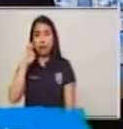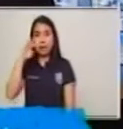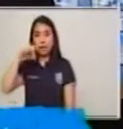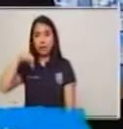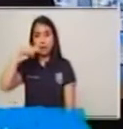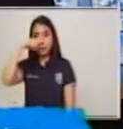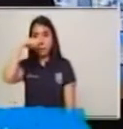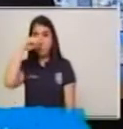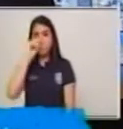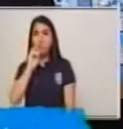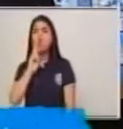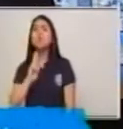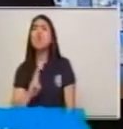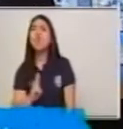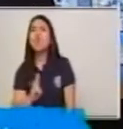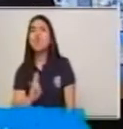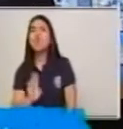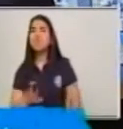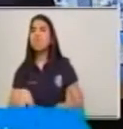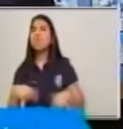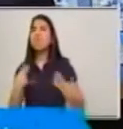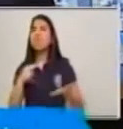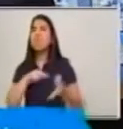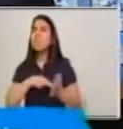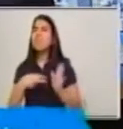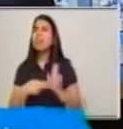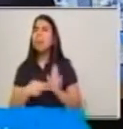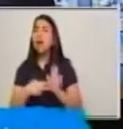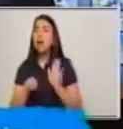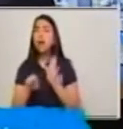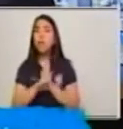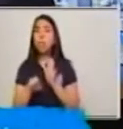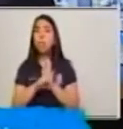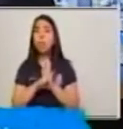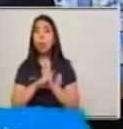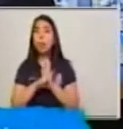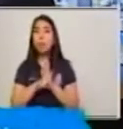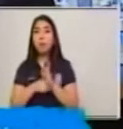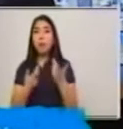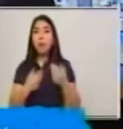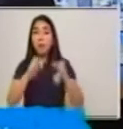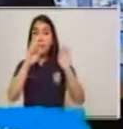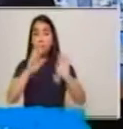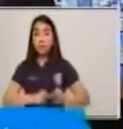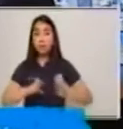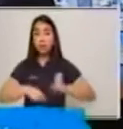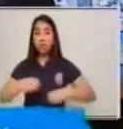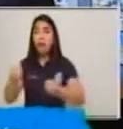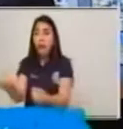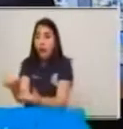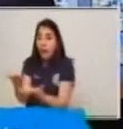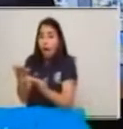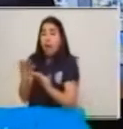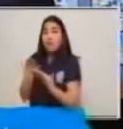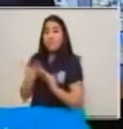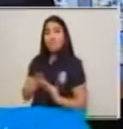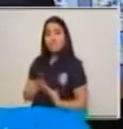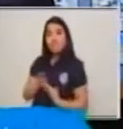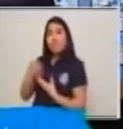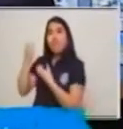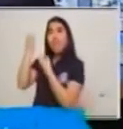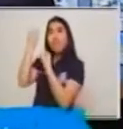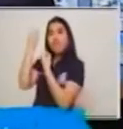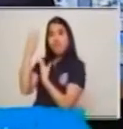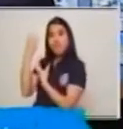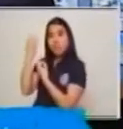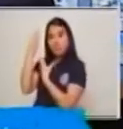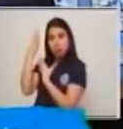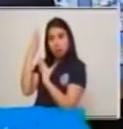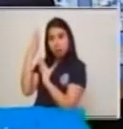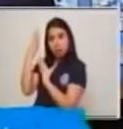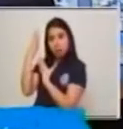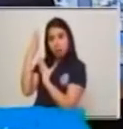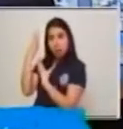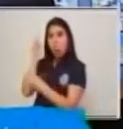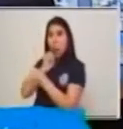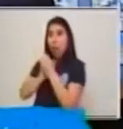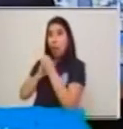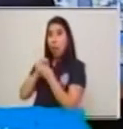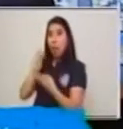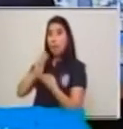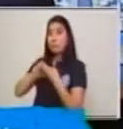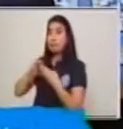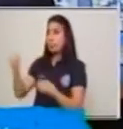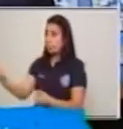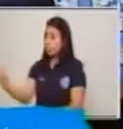El receptor es el que recibe la información o el mensaje